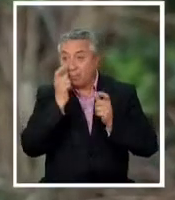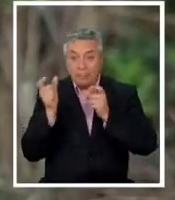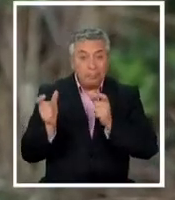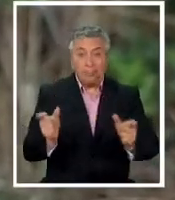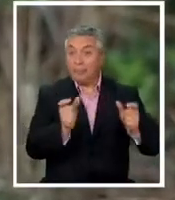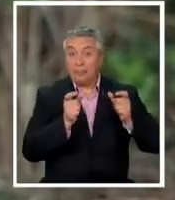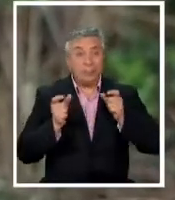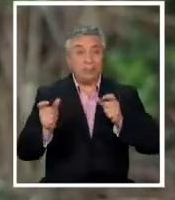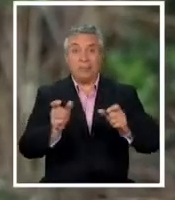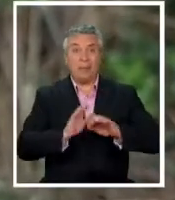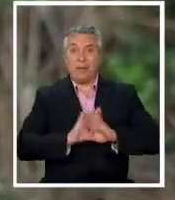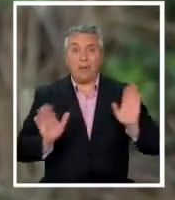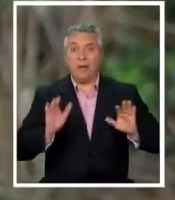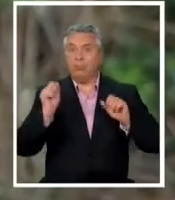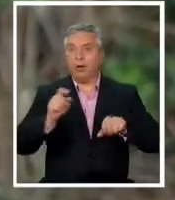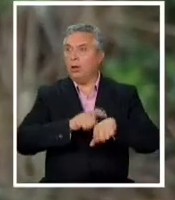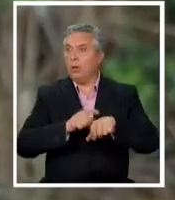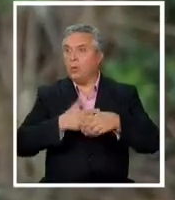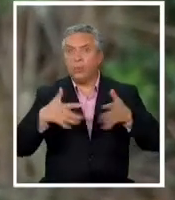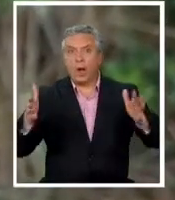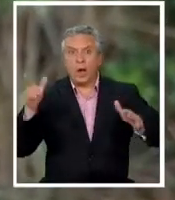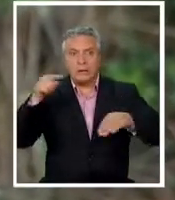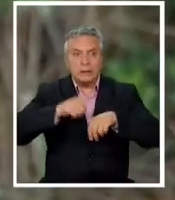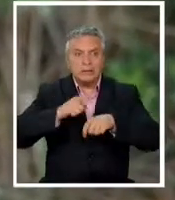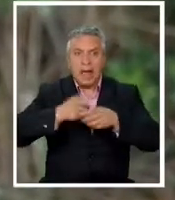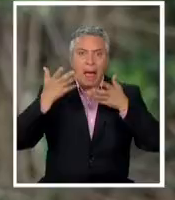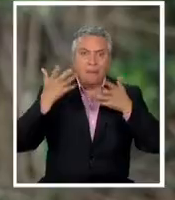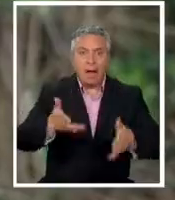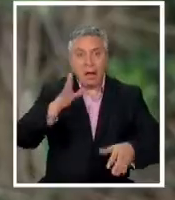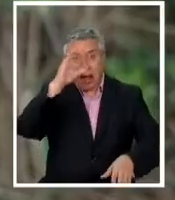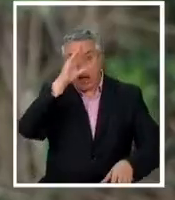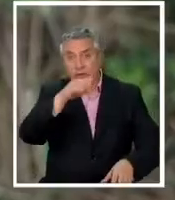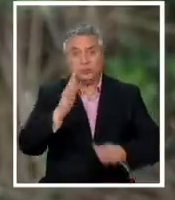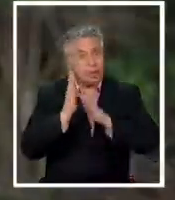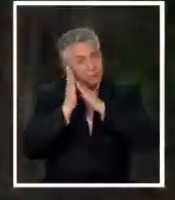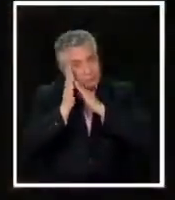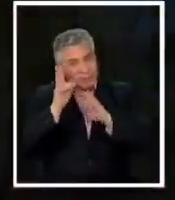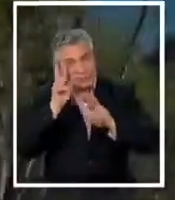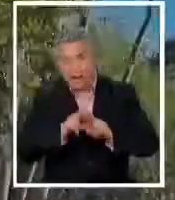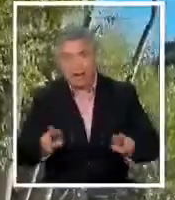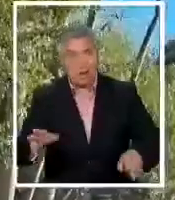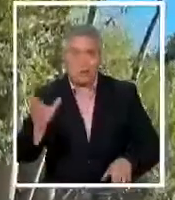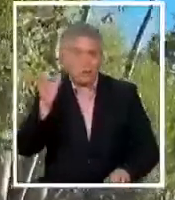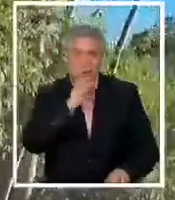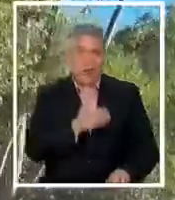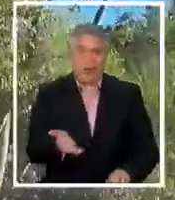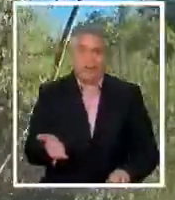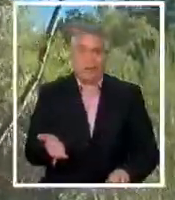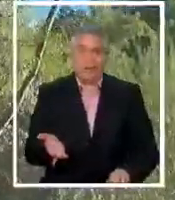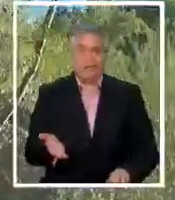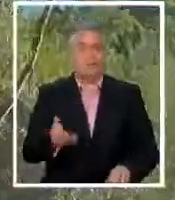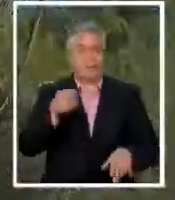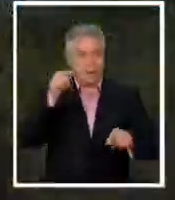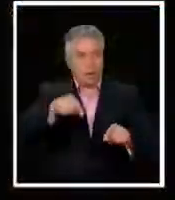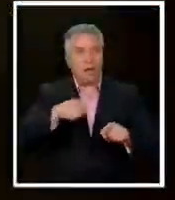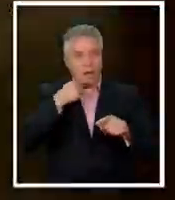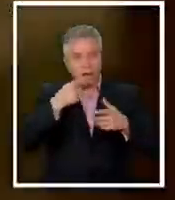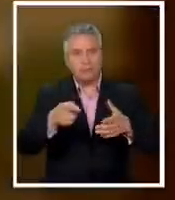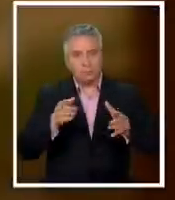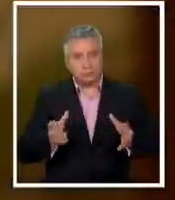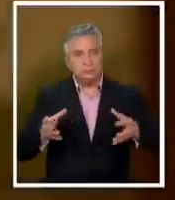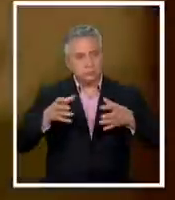nada más pero ellos podían llegar a cualquier hora a amenazar la tasa de la noche y no dormían tranquilos. Hechos analizados por el Partido